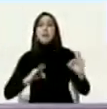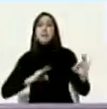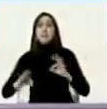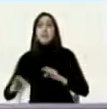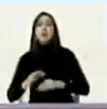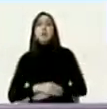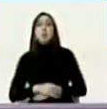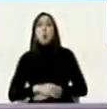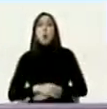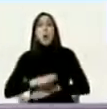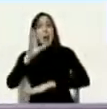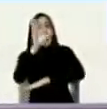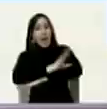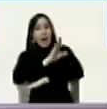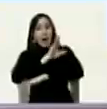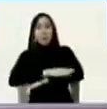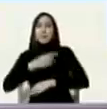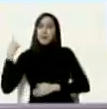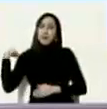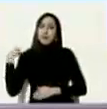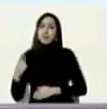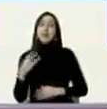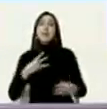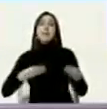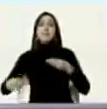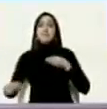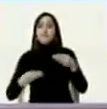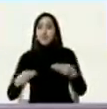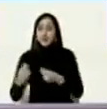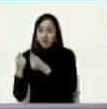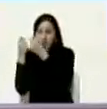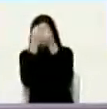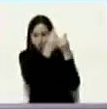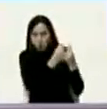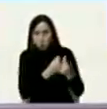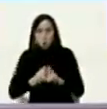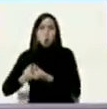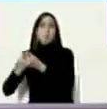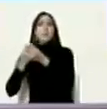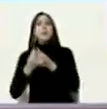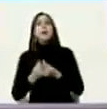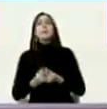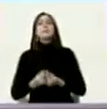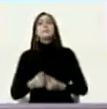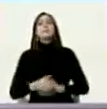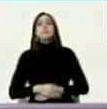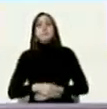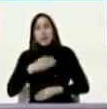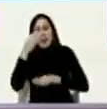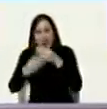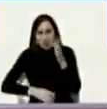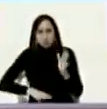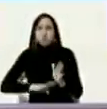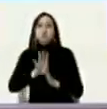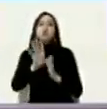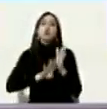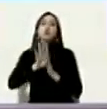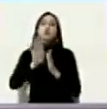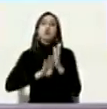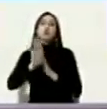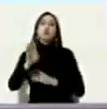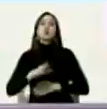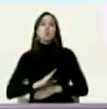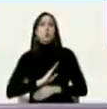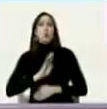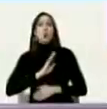capacidad de flexibilidad para que la economía produzca su